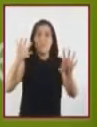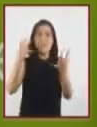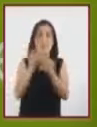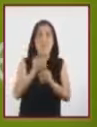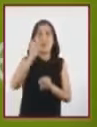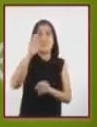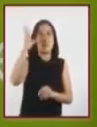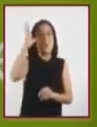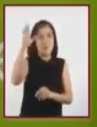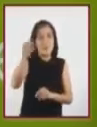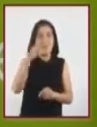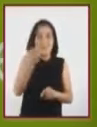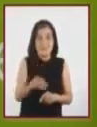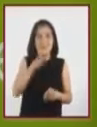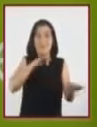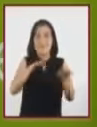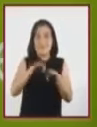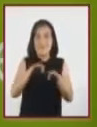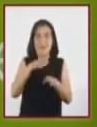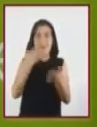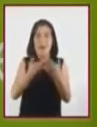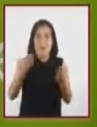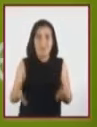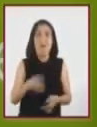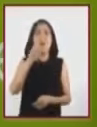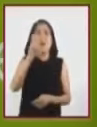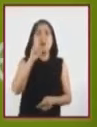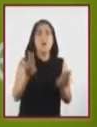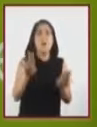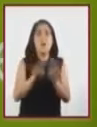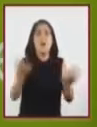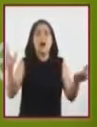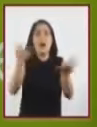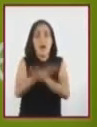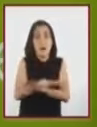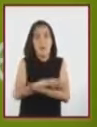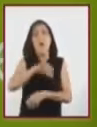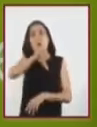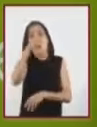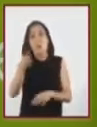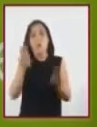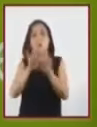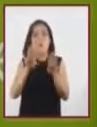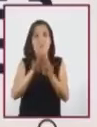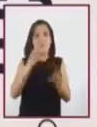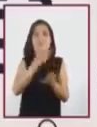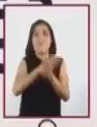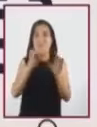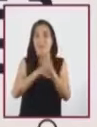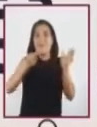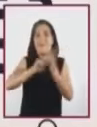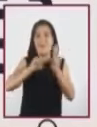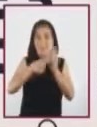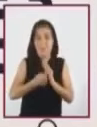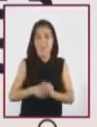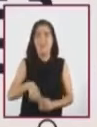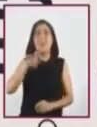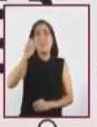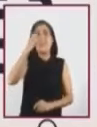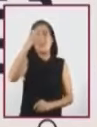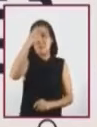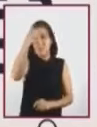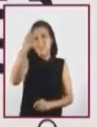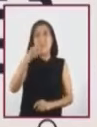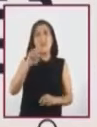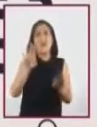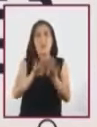de los conceptos trabajados. Veremos ahora algunos cambios que han tenido otros objetos técnicos. Una innovación técnica